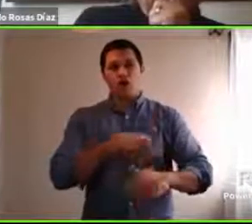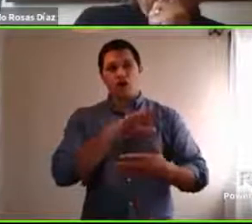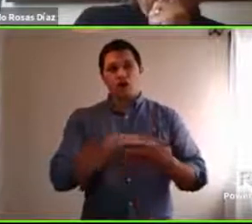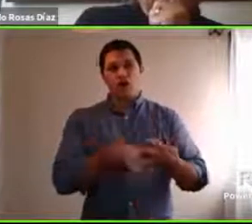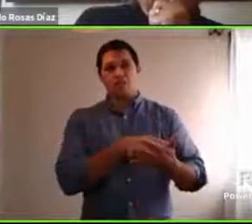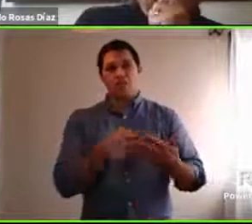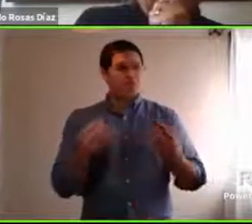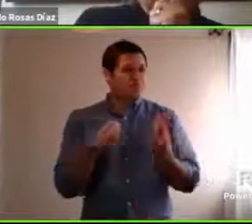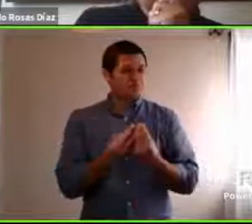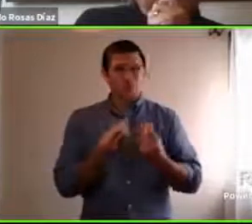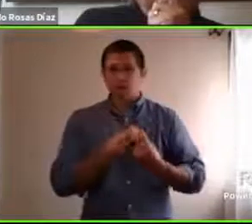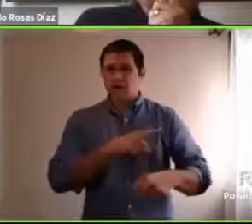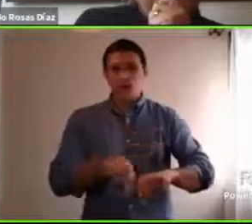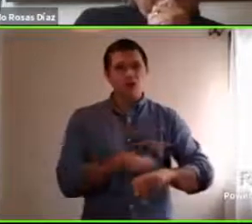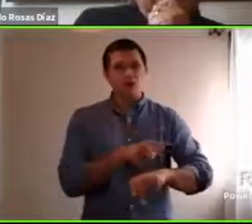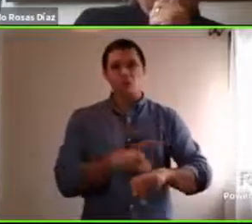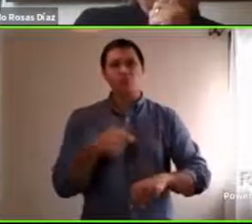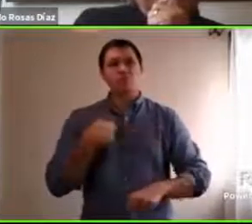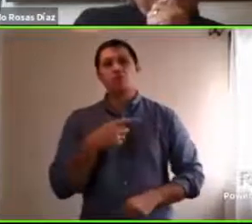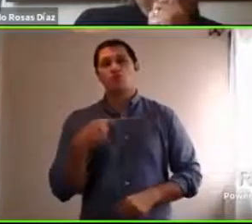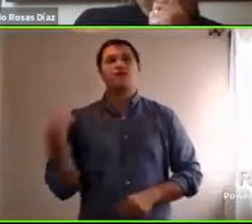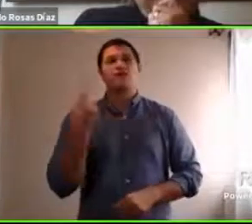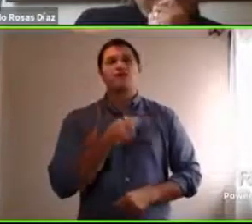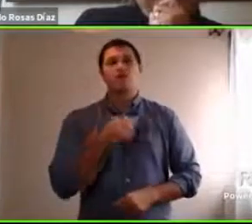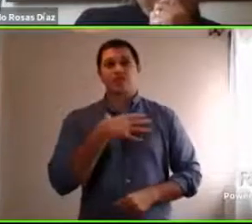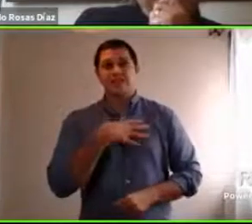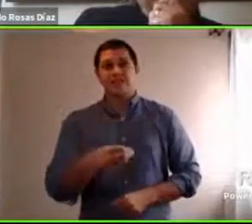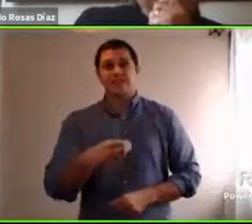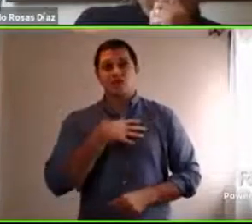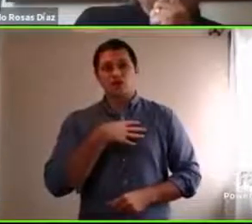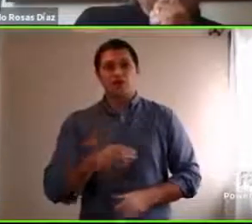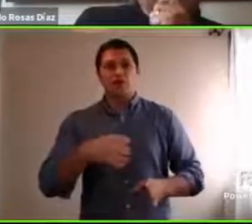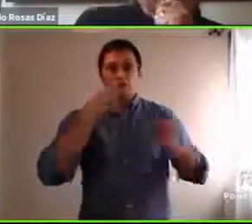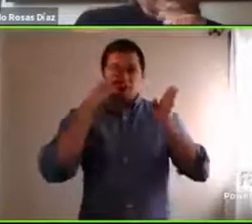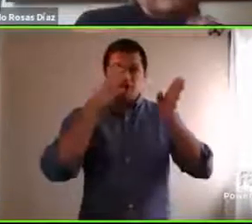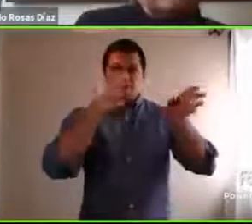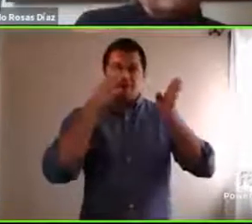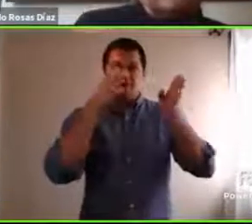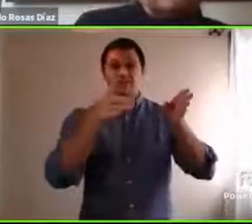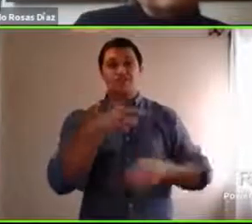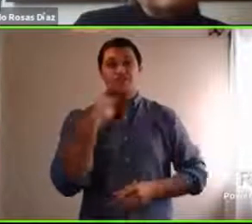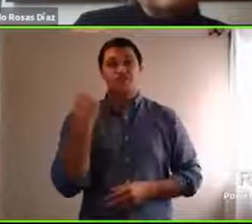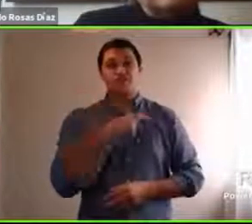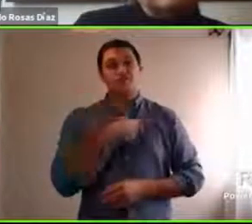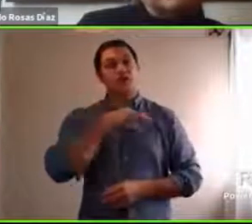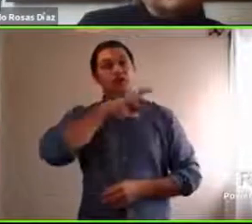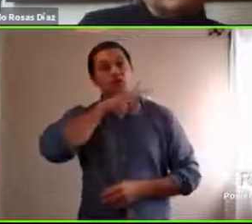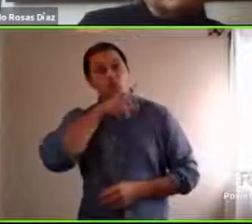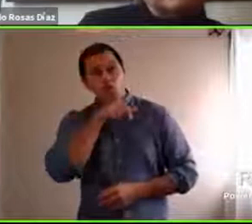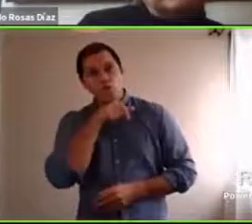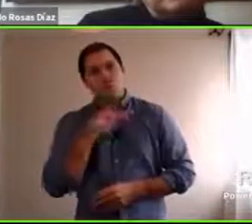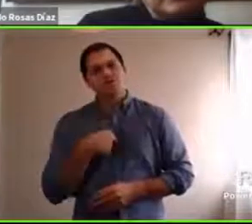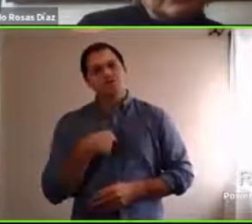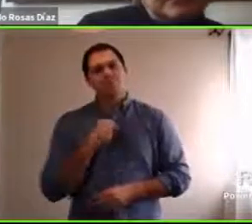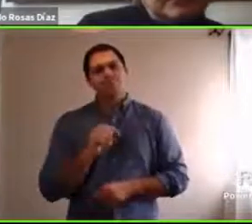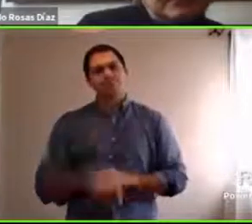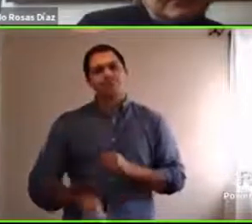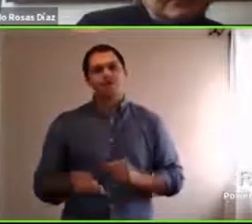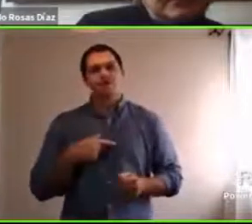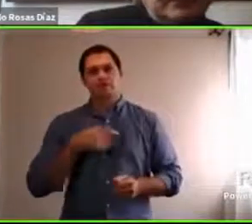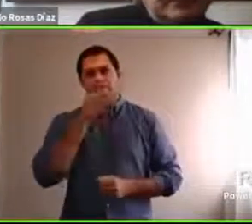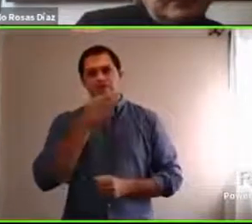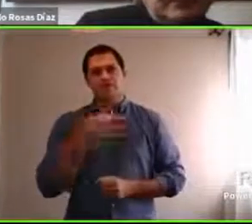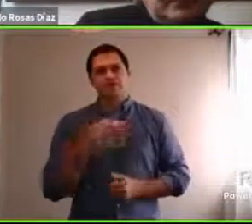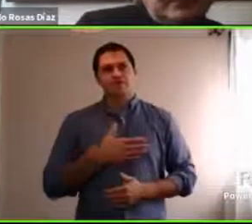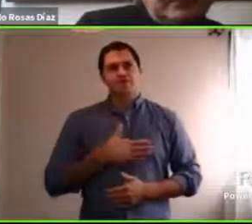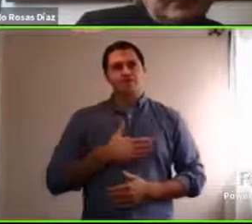niños es ridícula si como adultos fuéramos sinceros y quisiéramos hacer algo en relación a eso